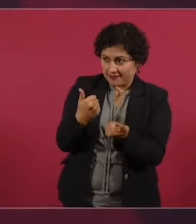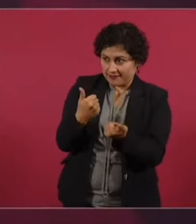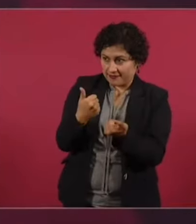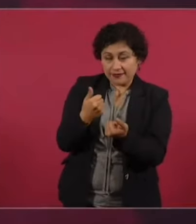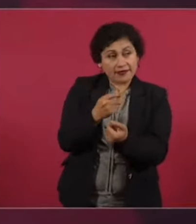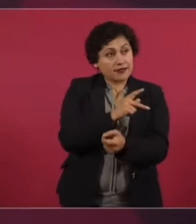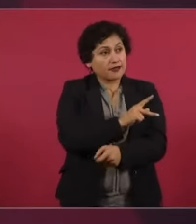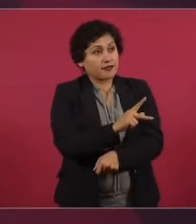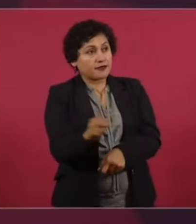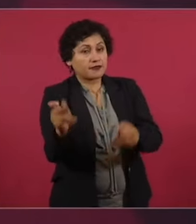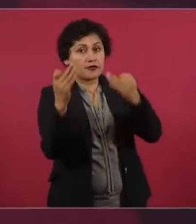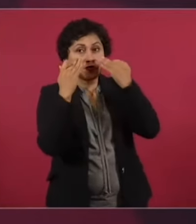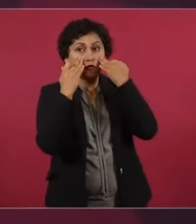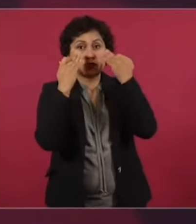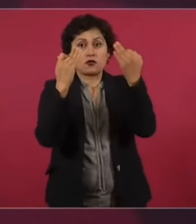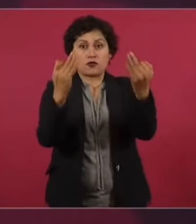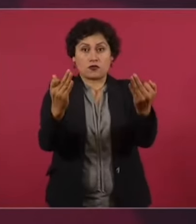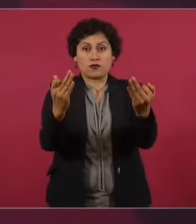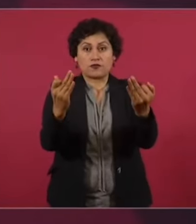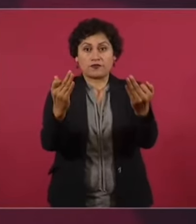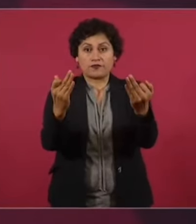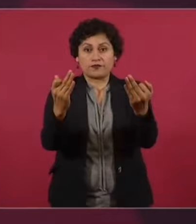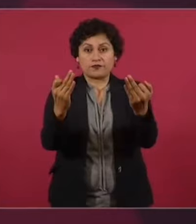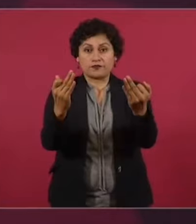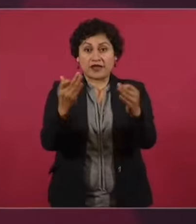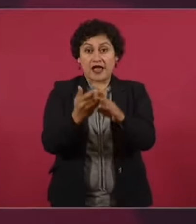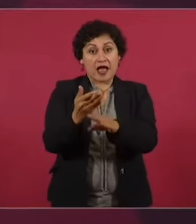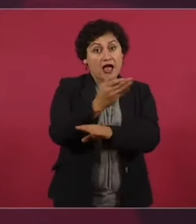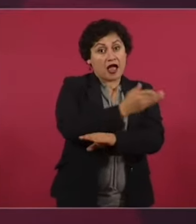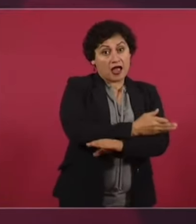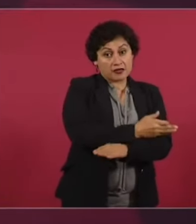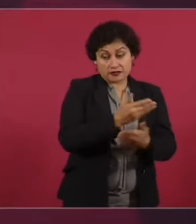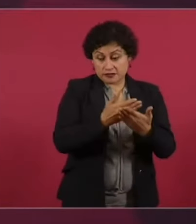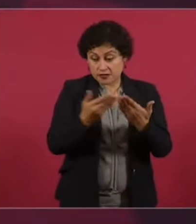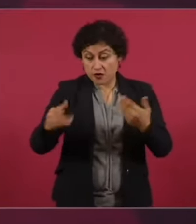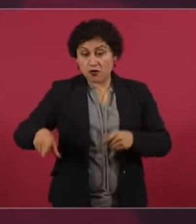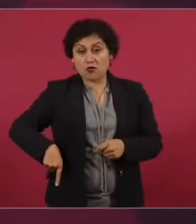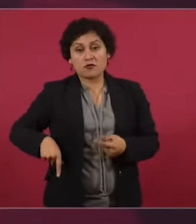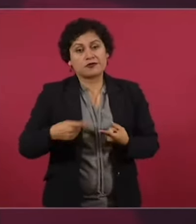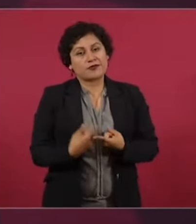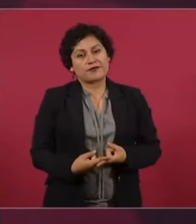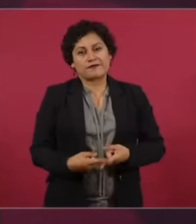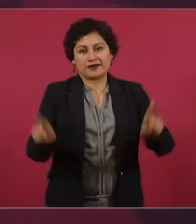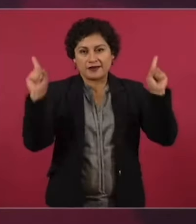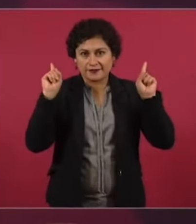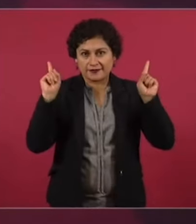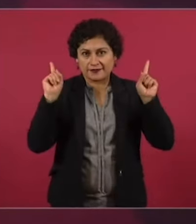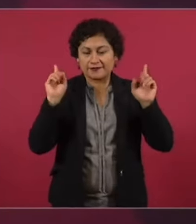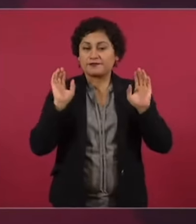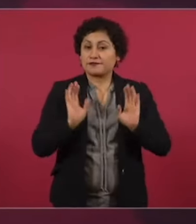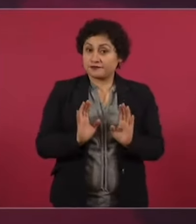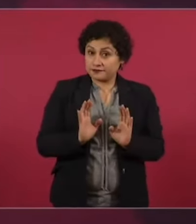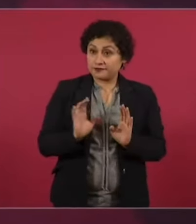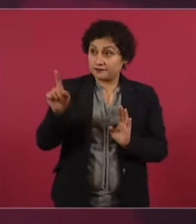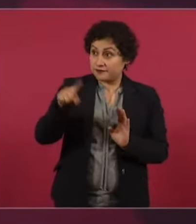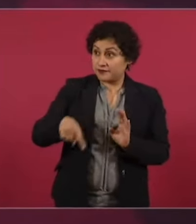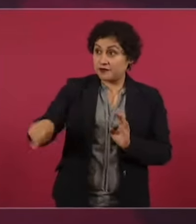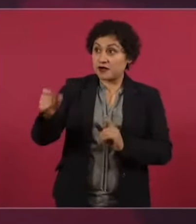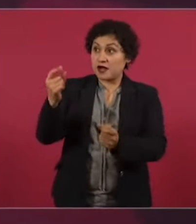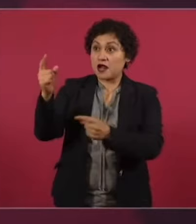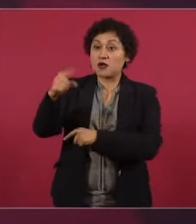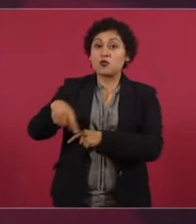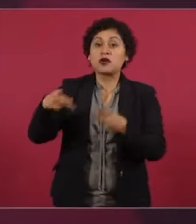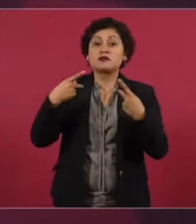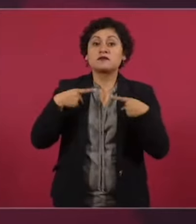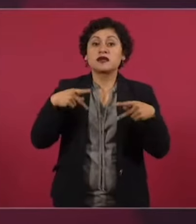y que se escuche lejos, no somos iguales. Y medios y figuras de la oposición siguen utilizando su nombre